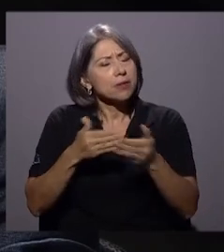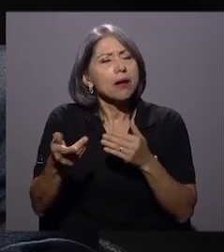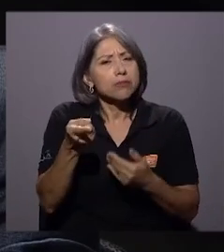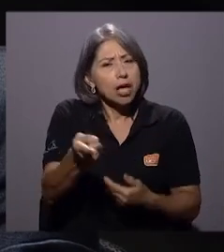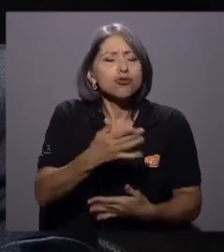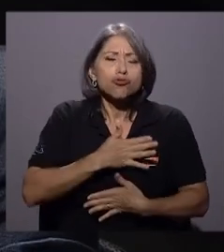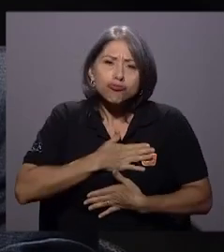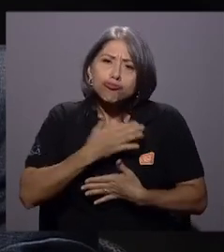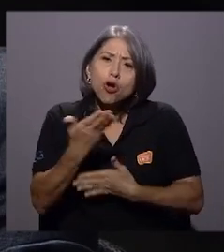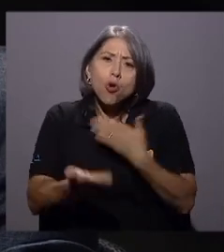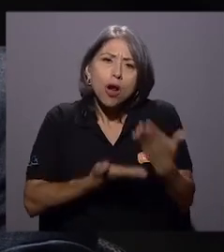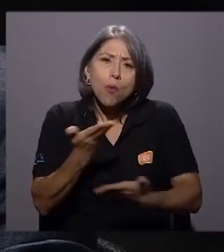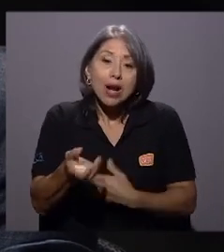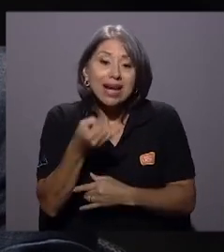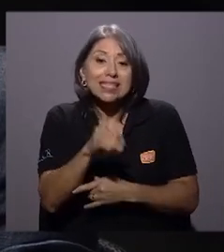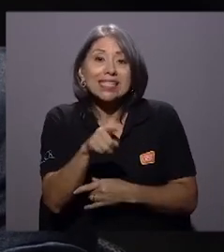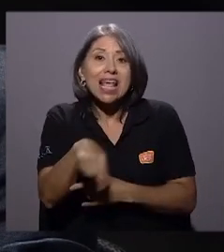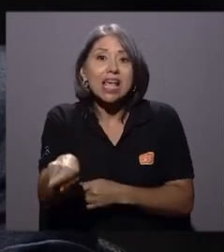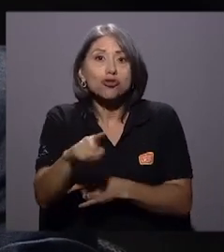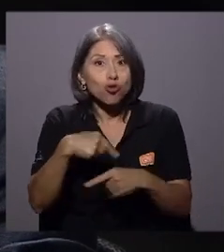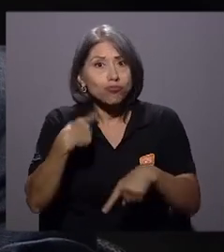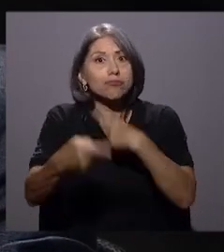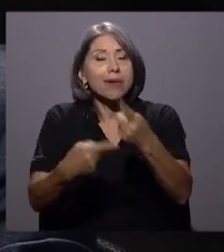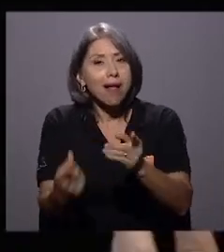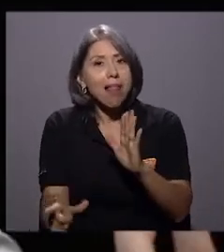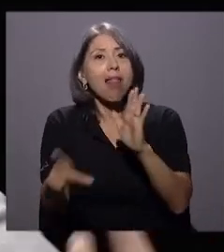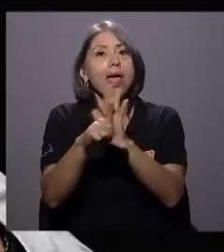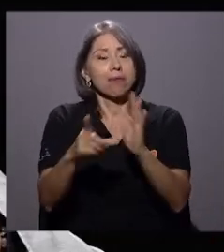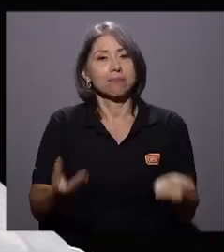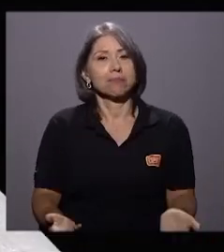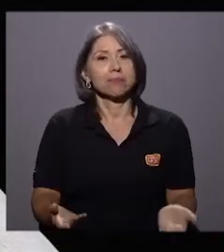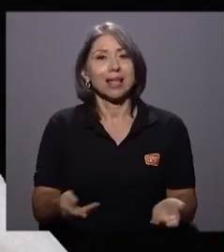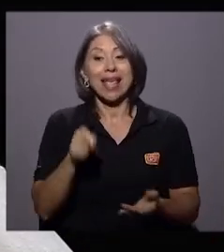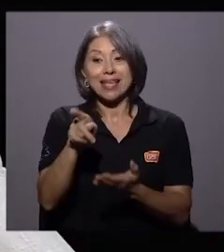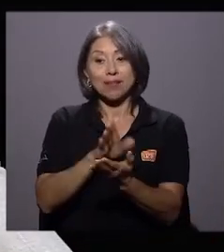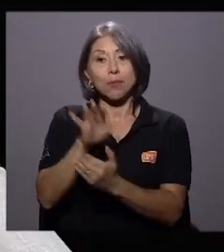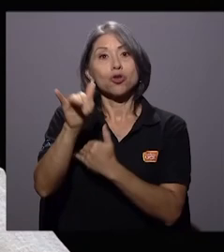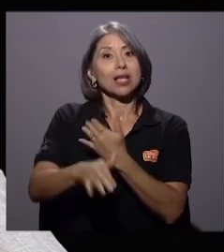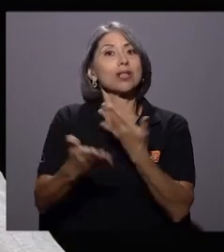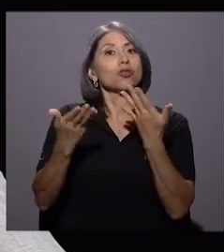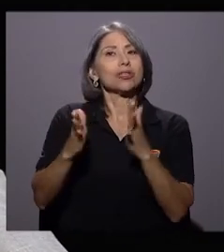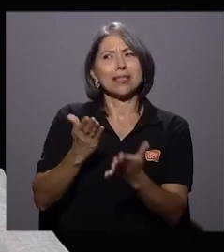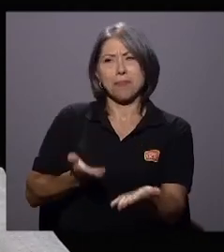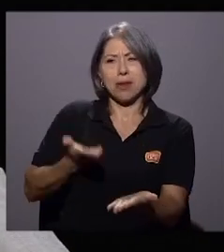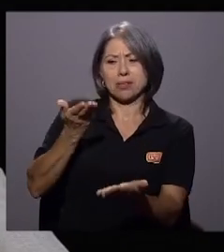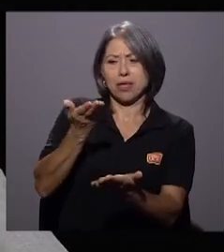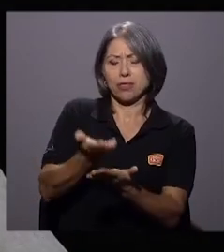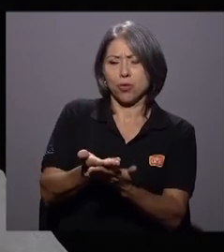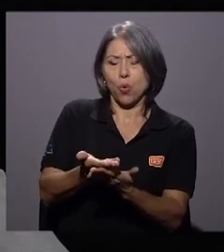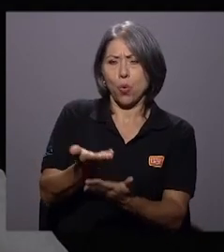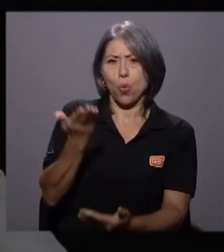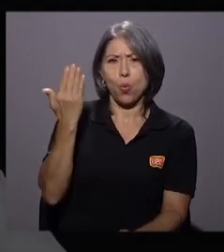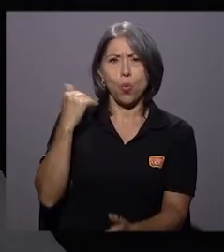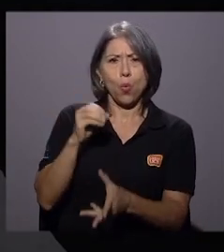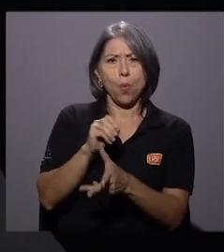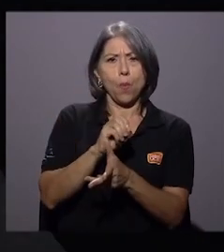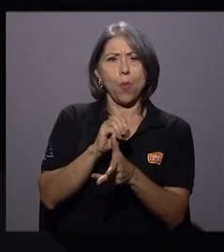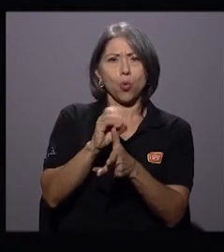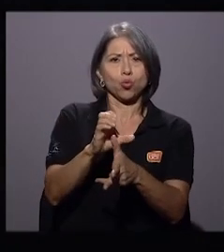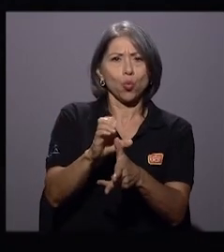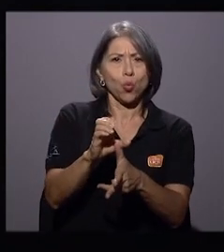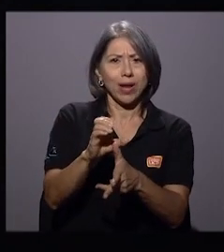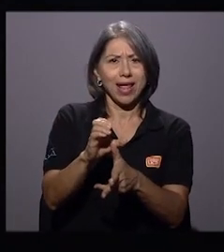colaborar si esto se convierte en ley de la República. Este es un proyecto que se presentó en el mes de octubre, y hoy